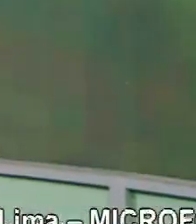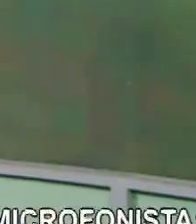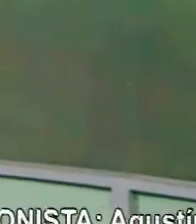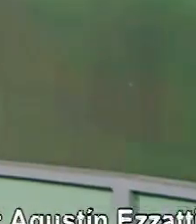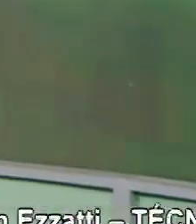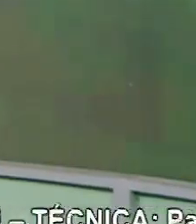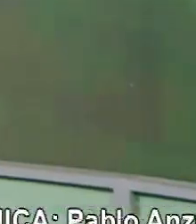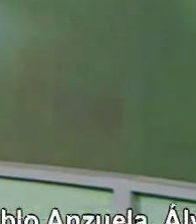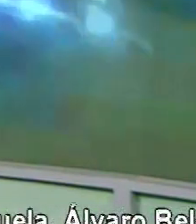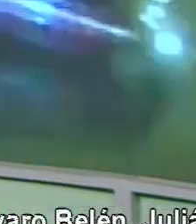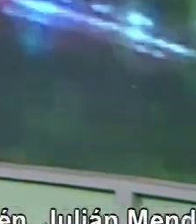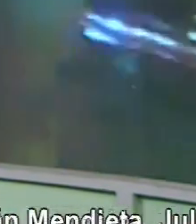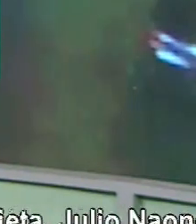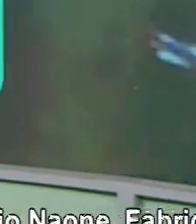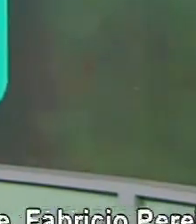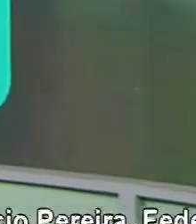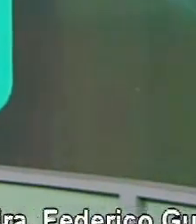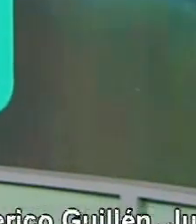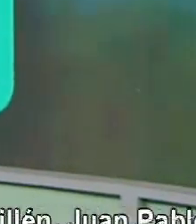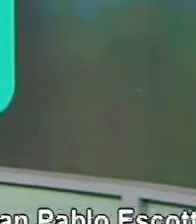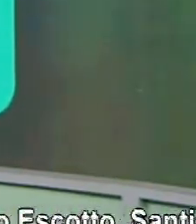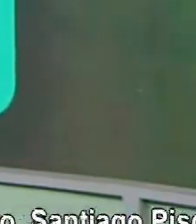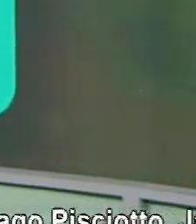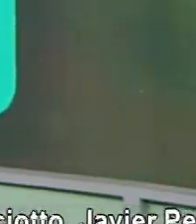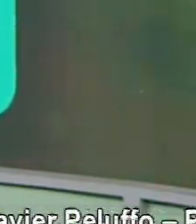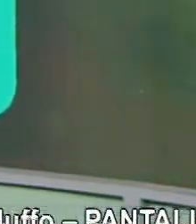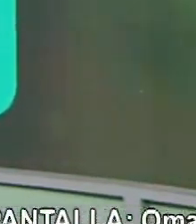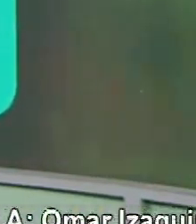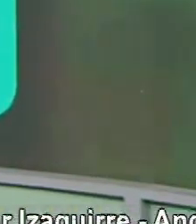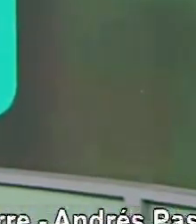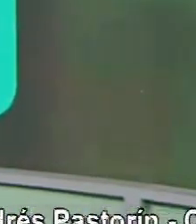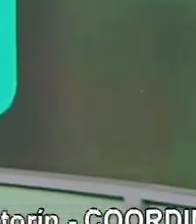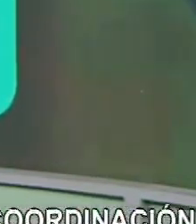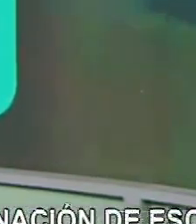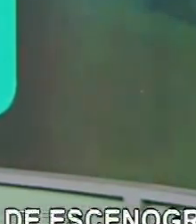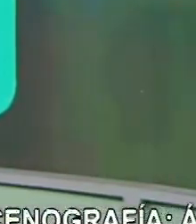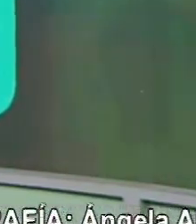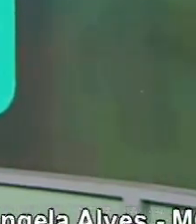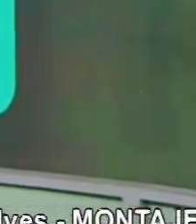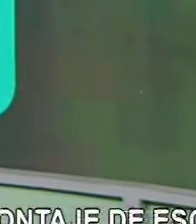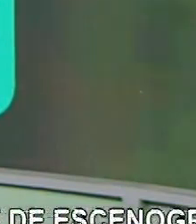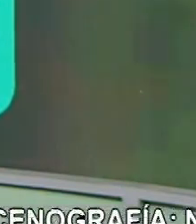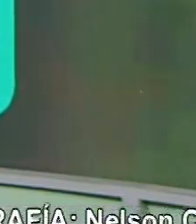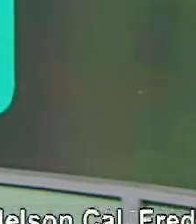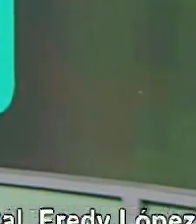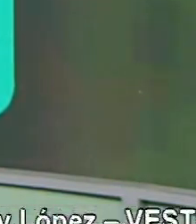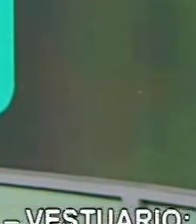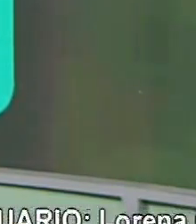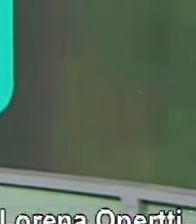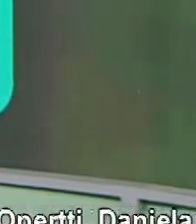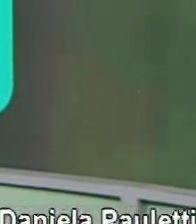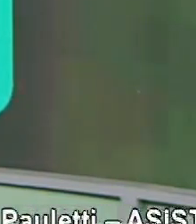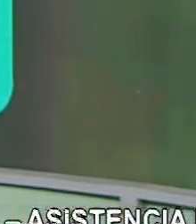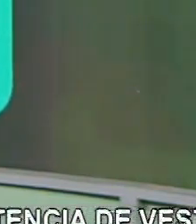soleado. Y el jueves, el día al que llegamos, por lo menos al mirar más lejos en el pronóstico de hoy, se espera que la